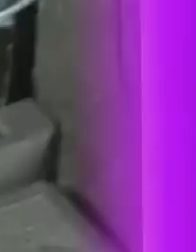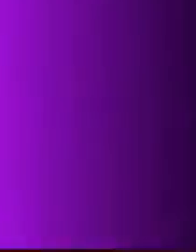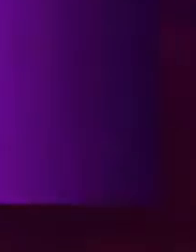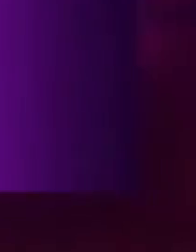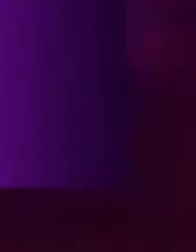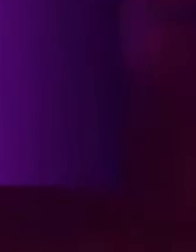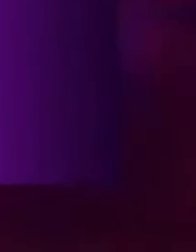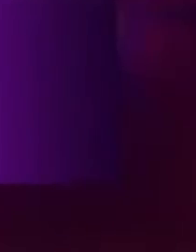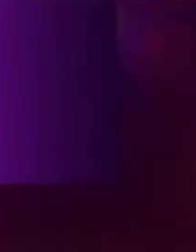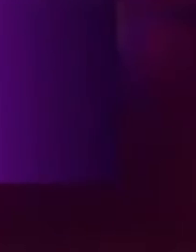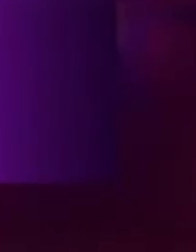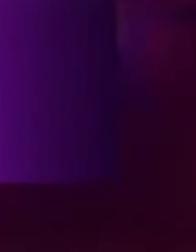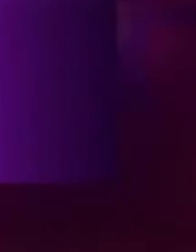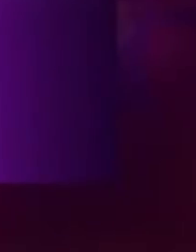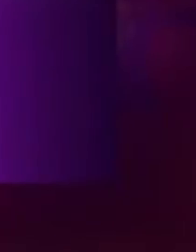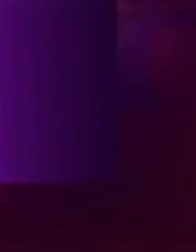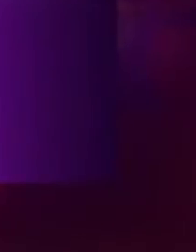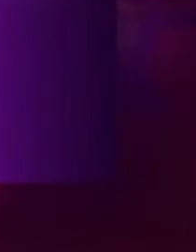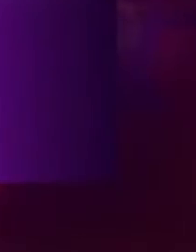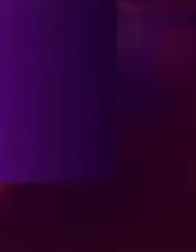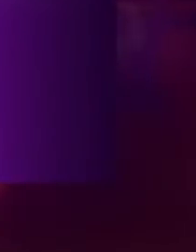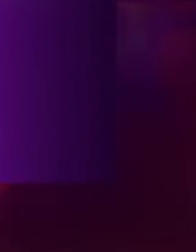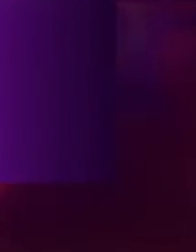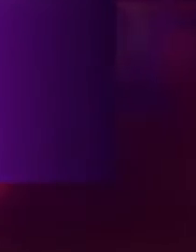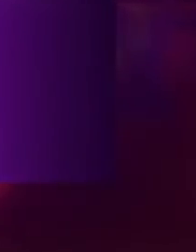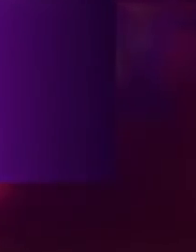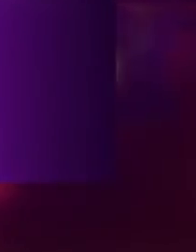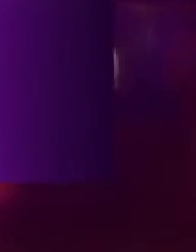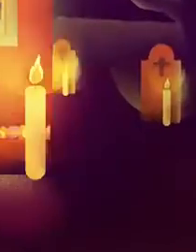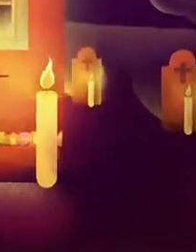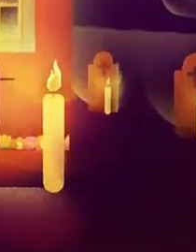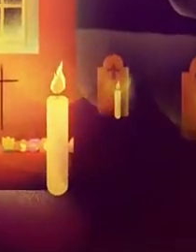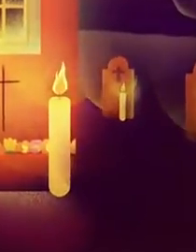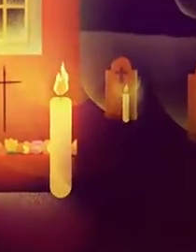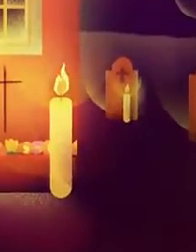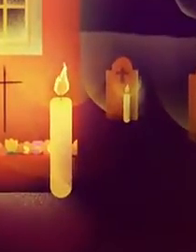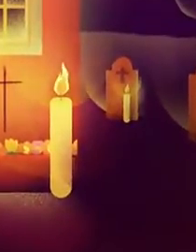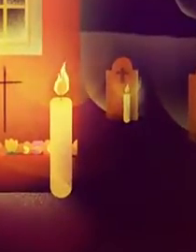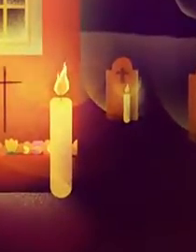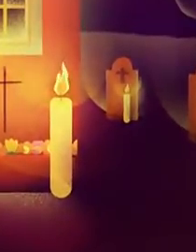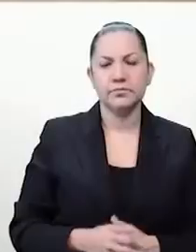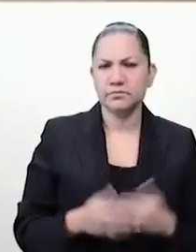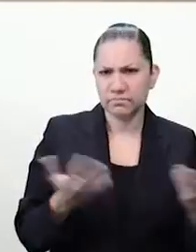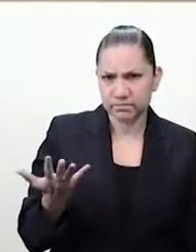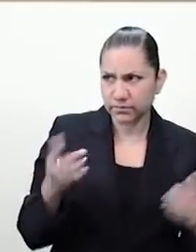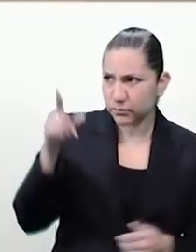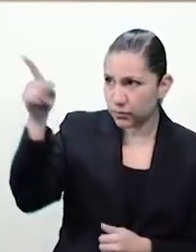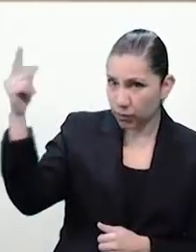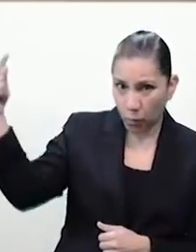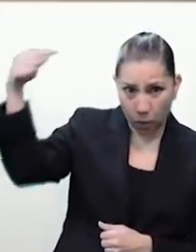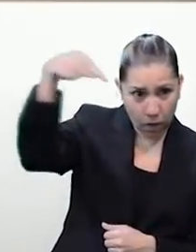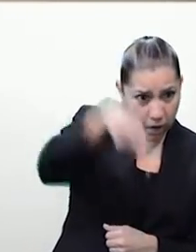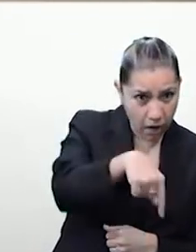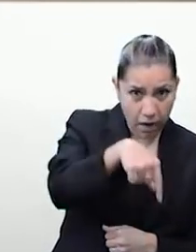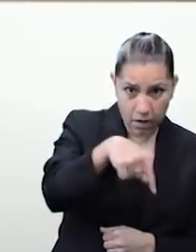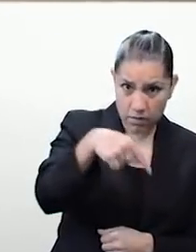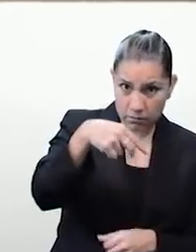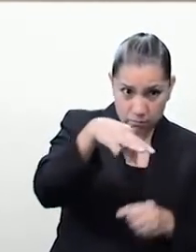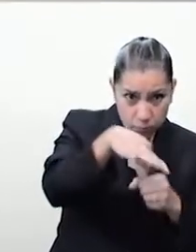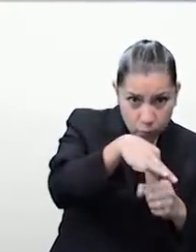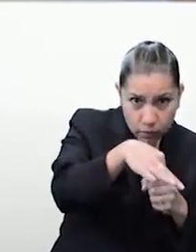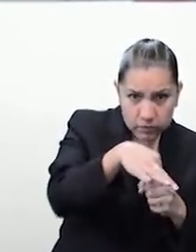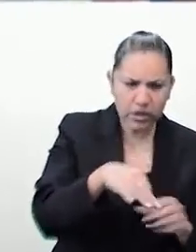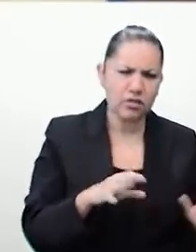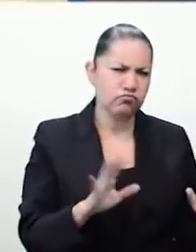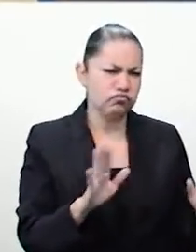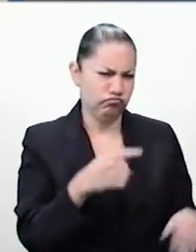miradas de México a través de estos directores. Jueves a la medianoche. ¿Cómo que vas a votar? ¿Vas a venir?